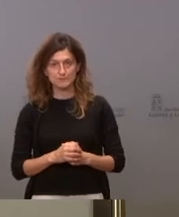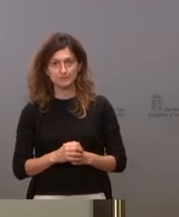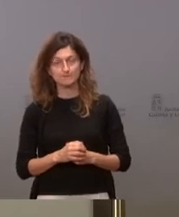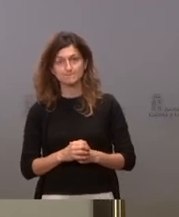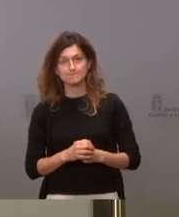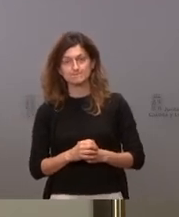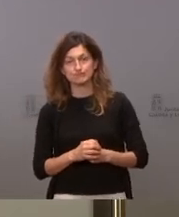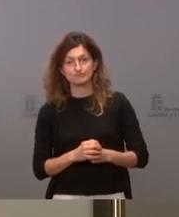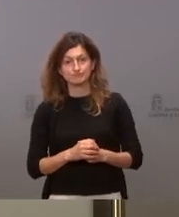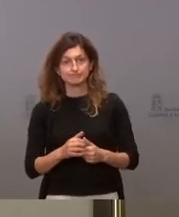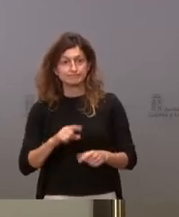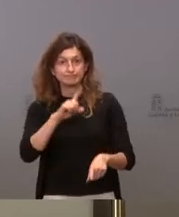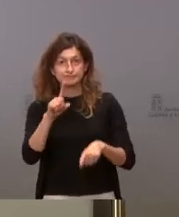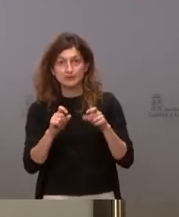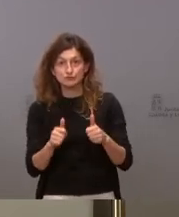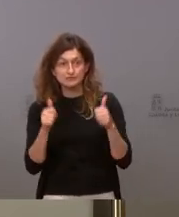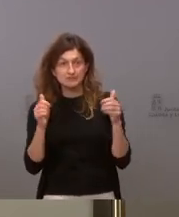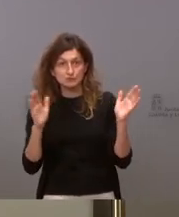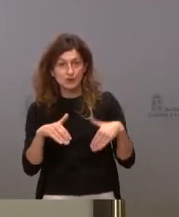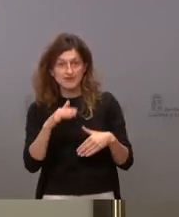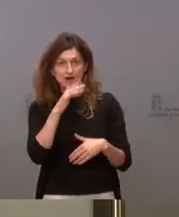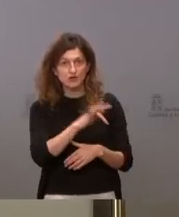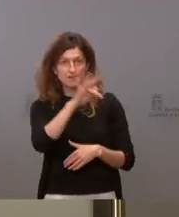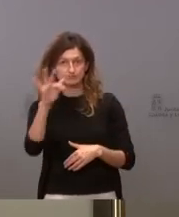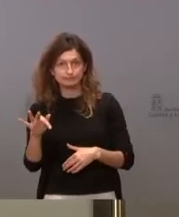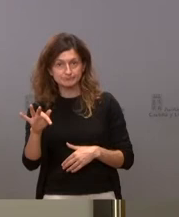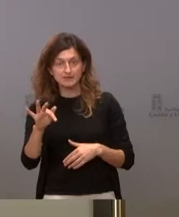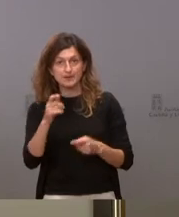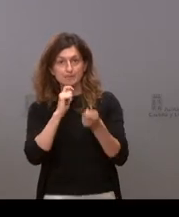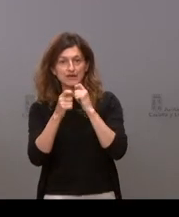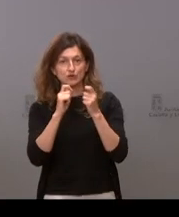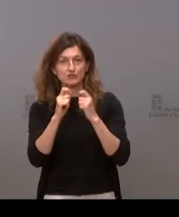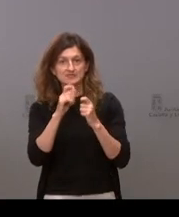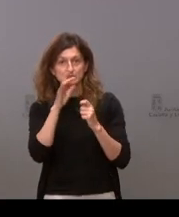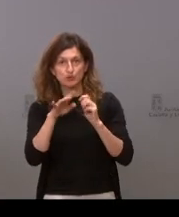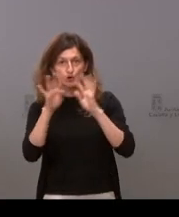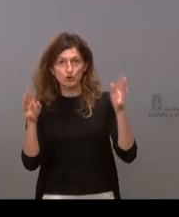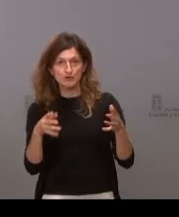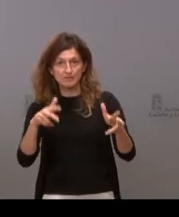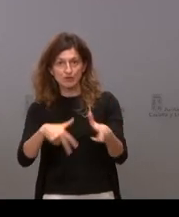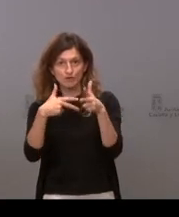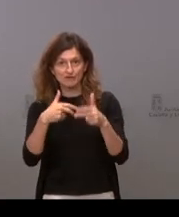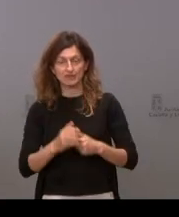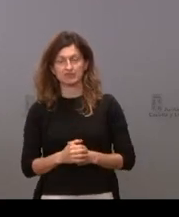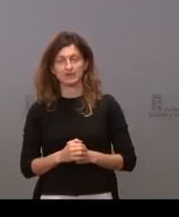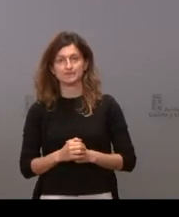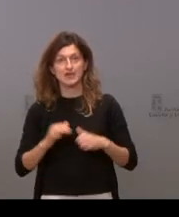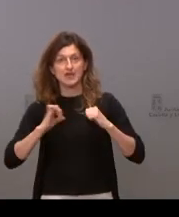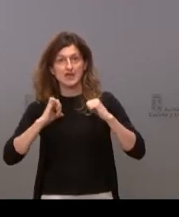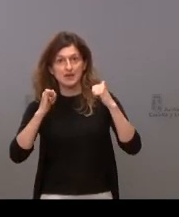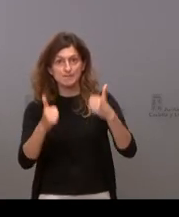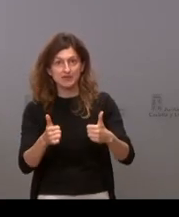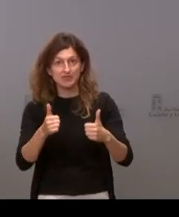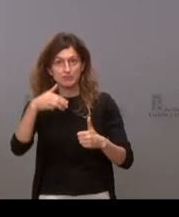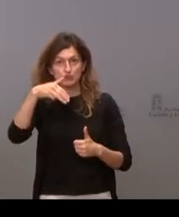pues si no hay más preguntas en la sala damos paso a los periodistas que nos siguen por videoconferencia comenzamos con